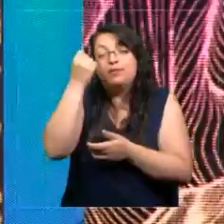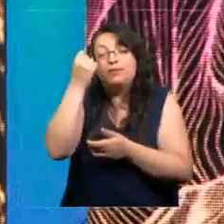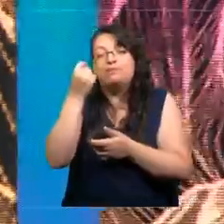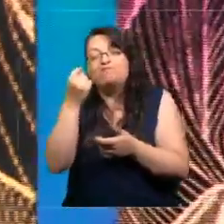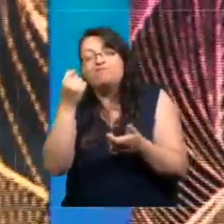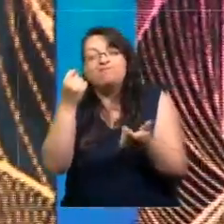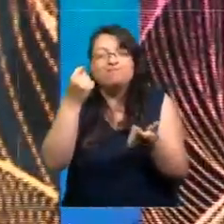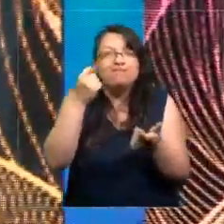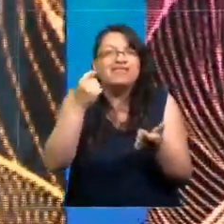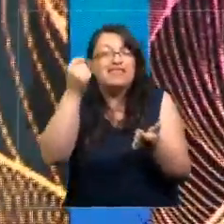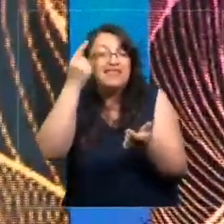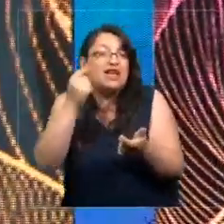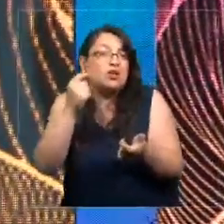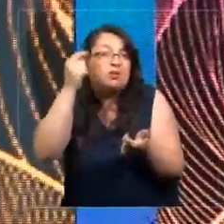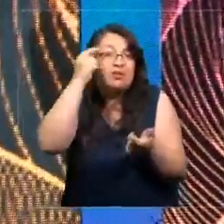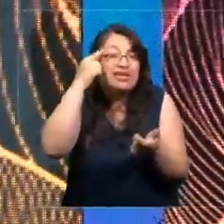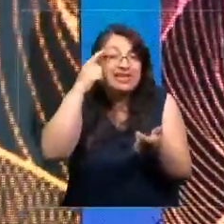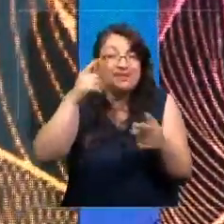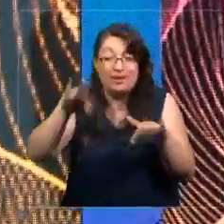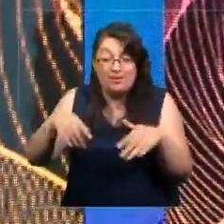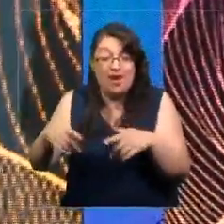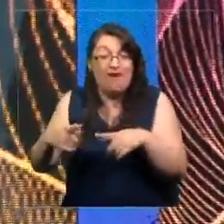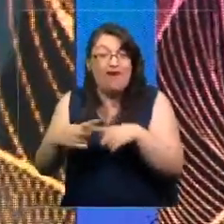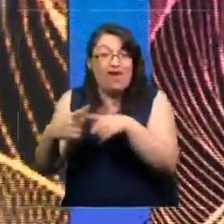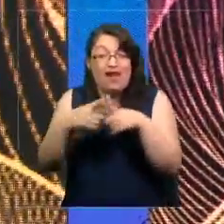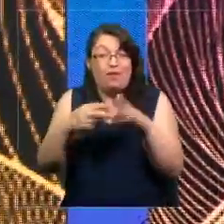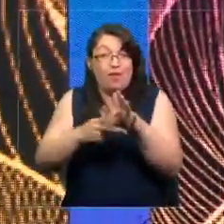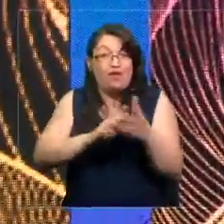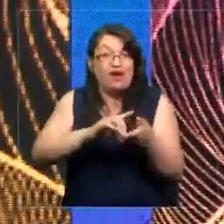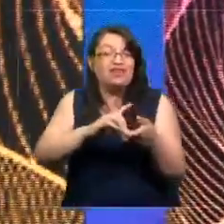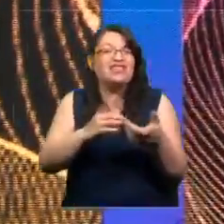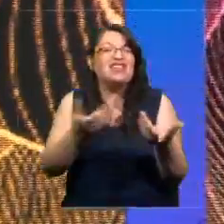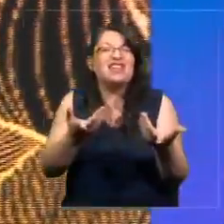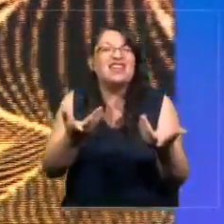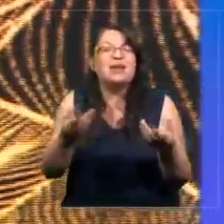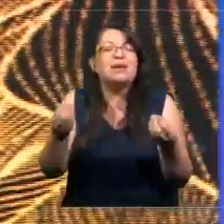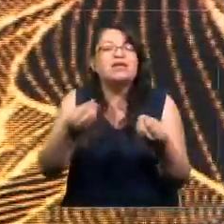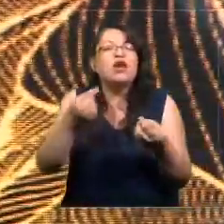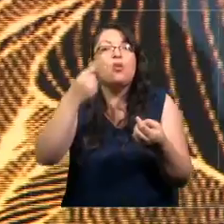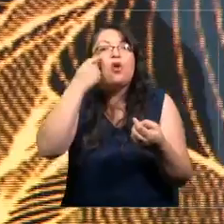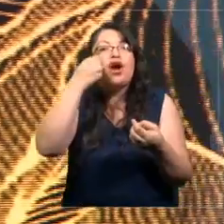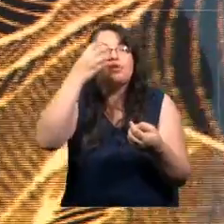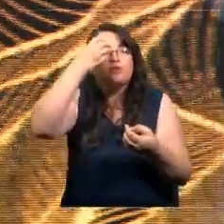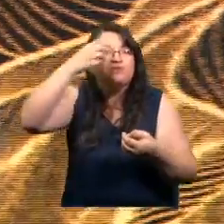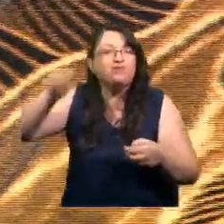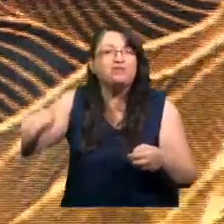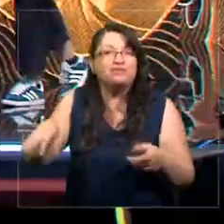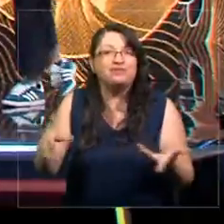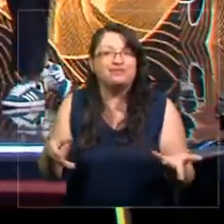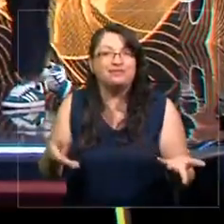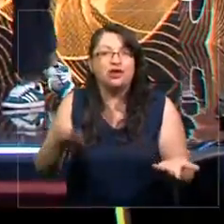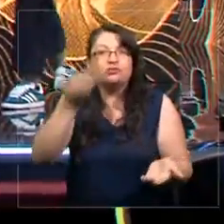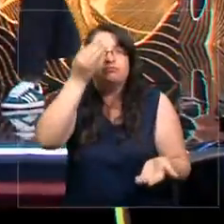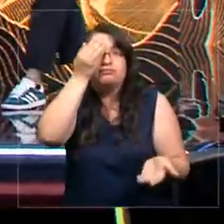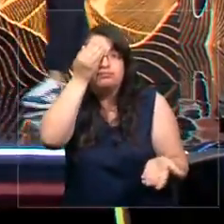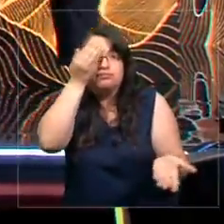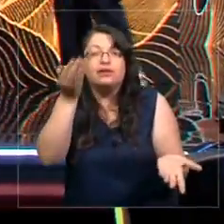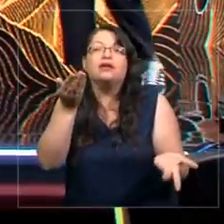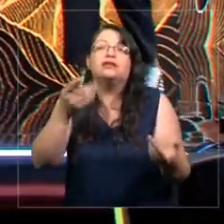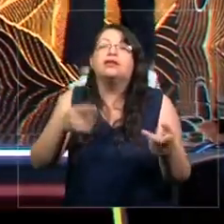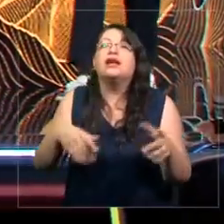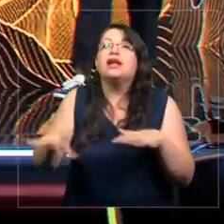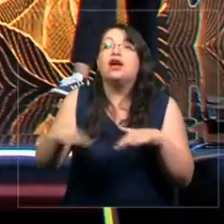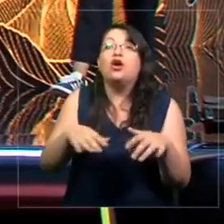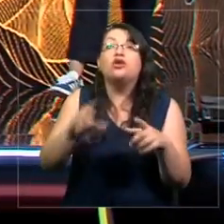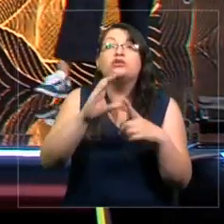que tiene, a propósito todo el estallido social, todo lo que pasó con la pérdida de la vista. Y los materiales culturales se transforman